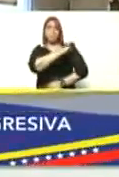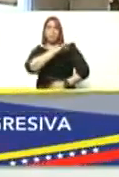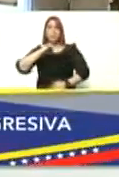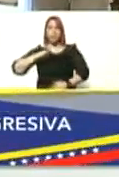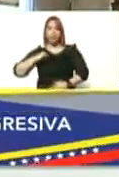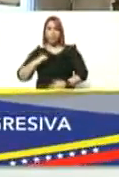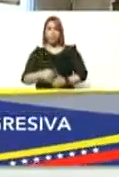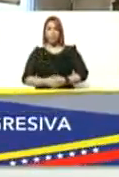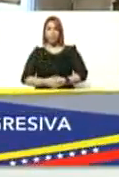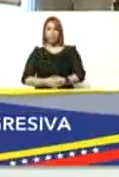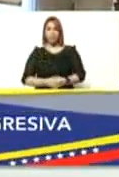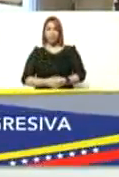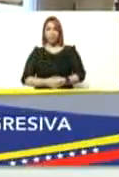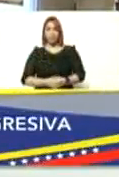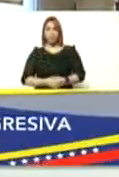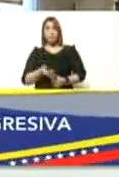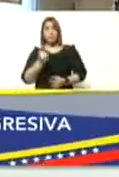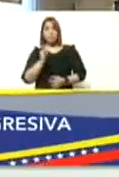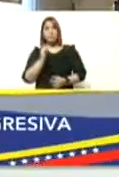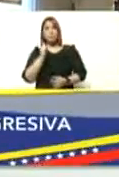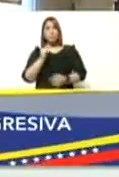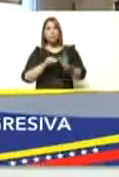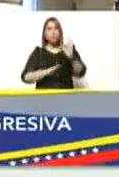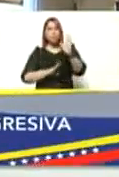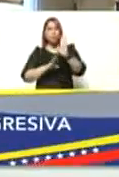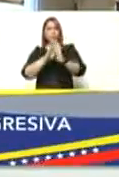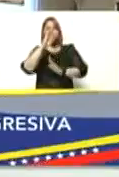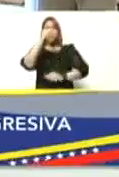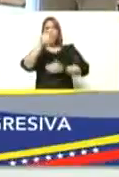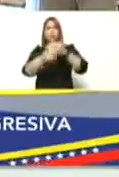aquí está miren la evolución